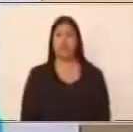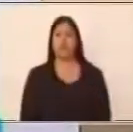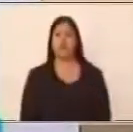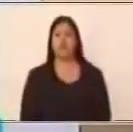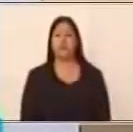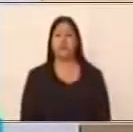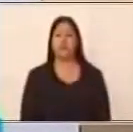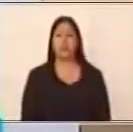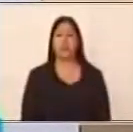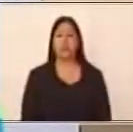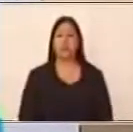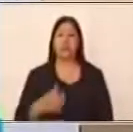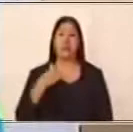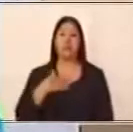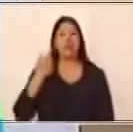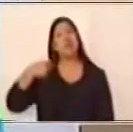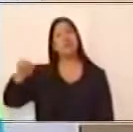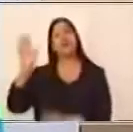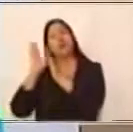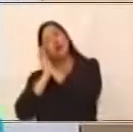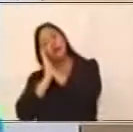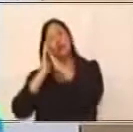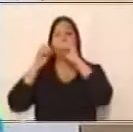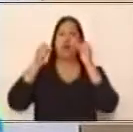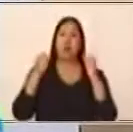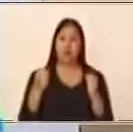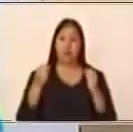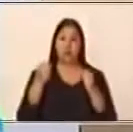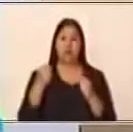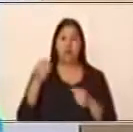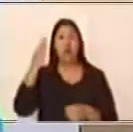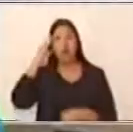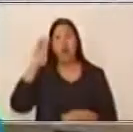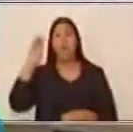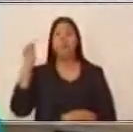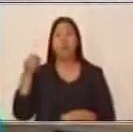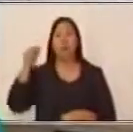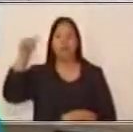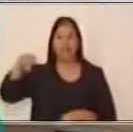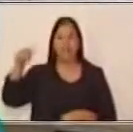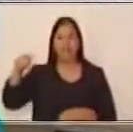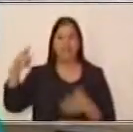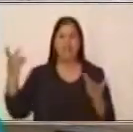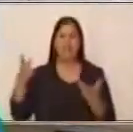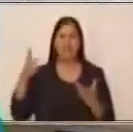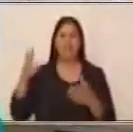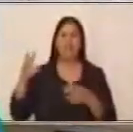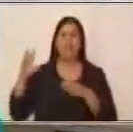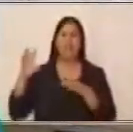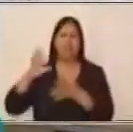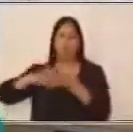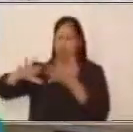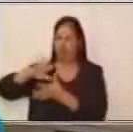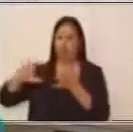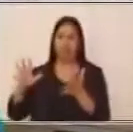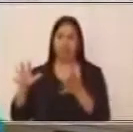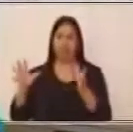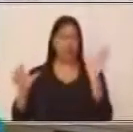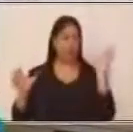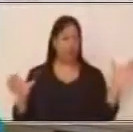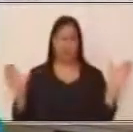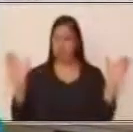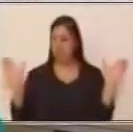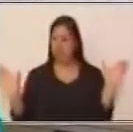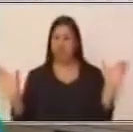Me voy a dormir en la silla porque este es un rollo. ¿Sí? Acá tenemos un nexo.